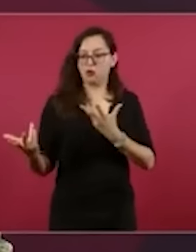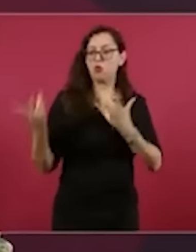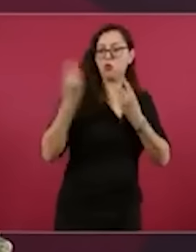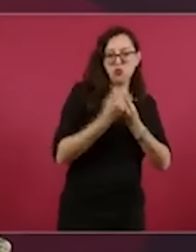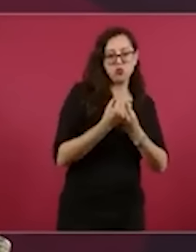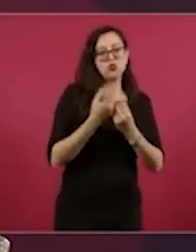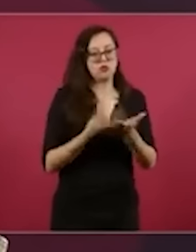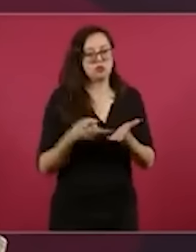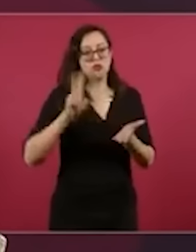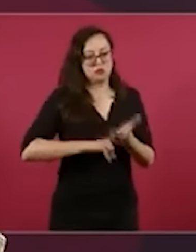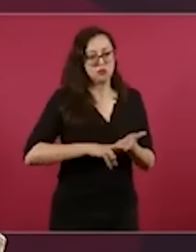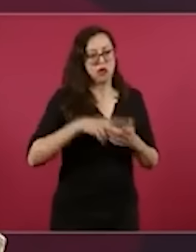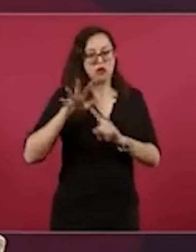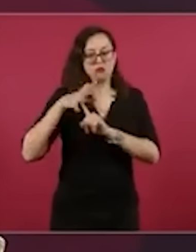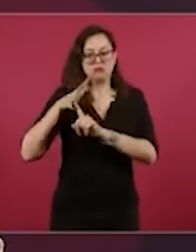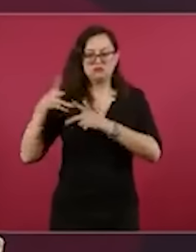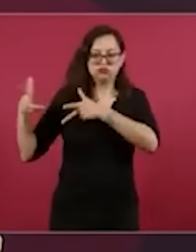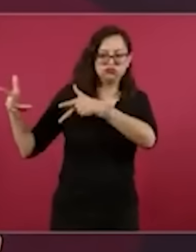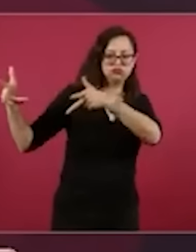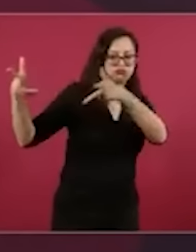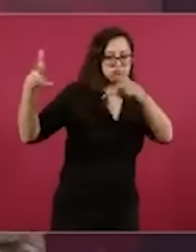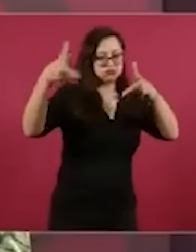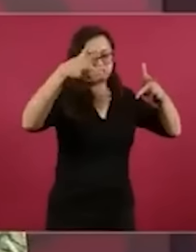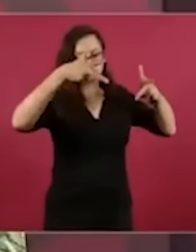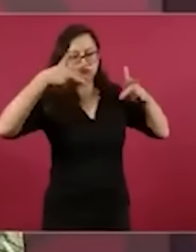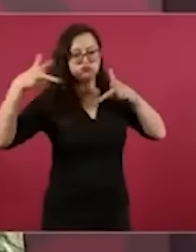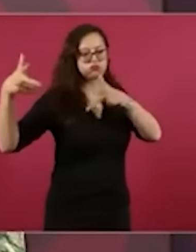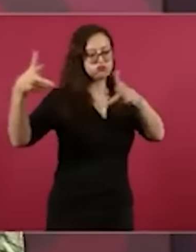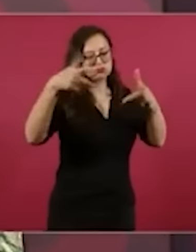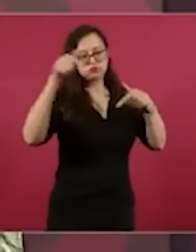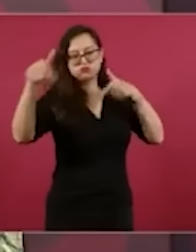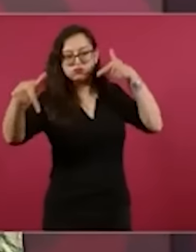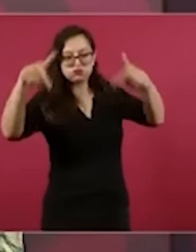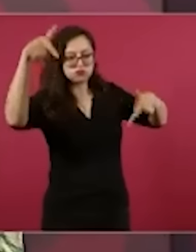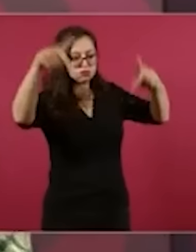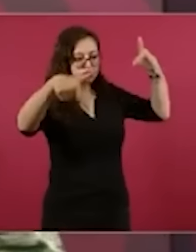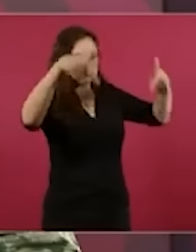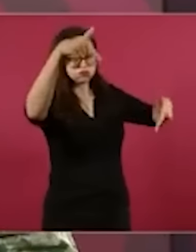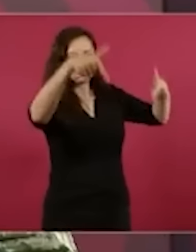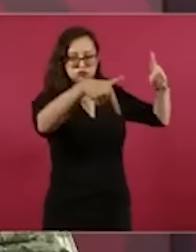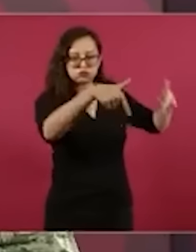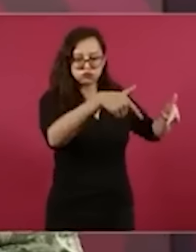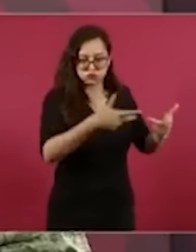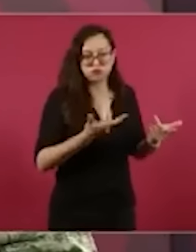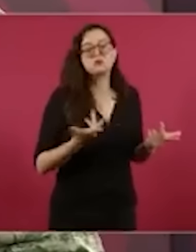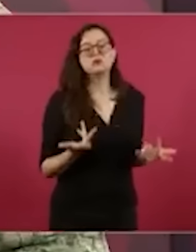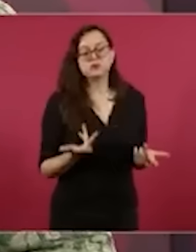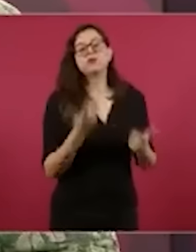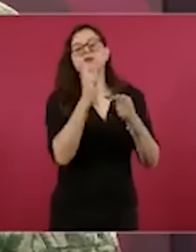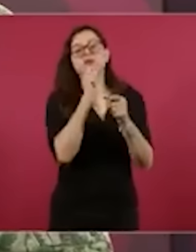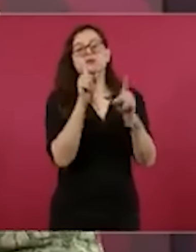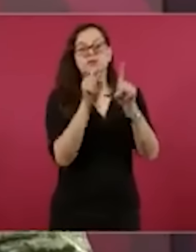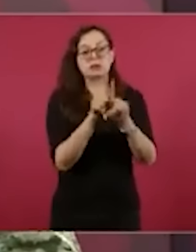refuerzo, en estos reconocimientos aéreos en las áreas con presencia delictiva y para apoyar a